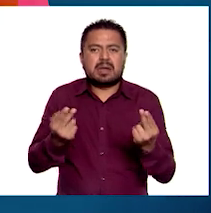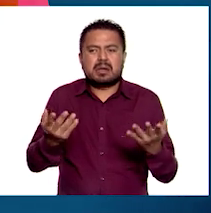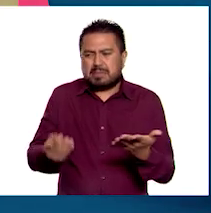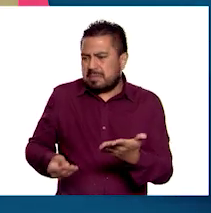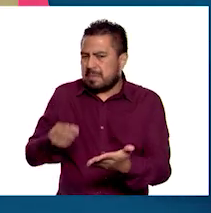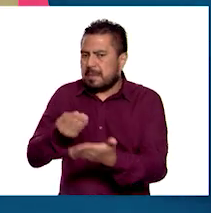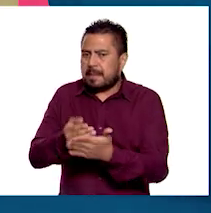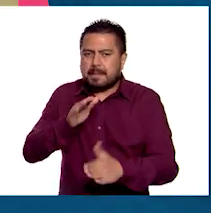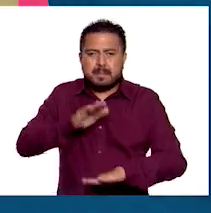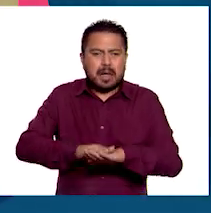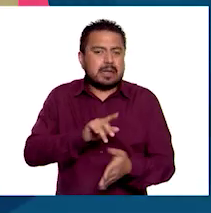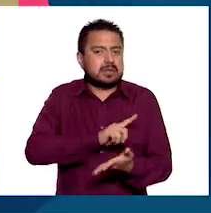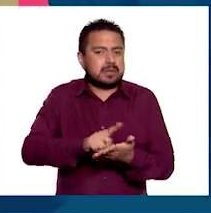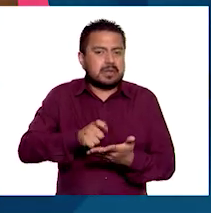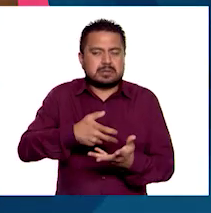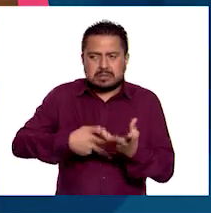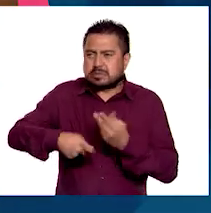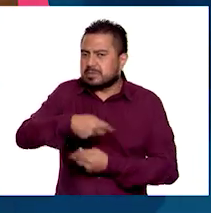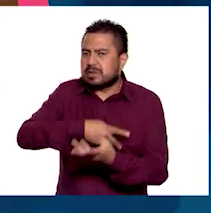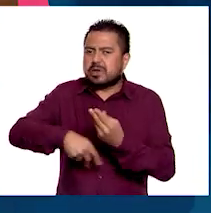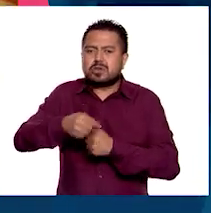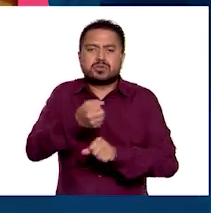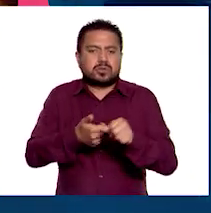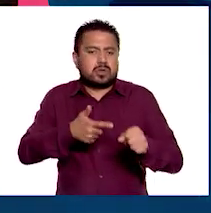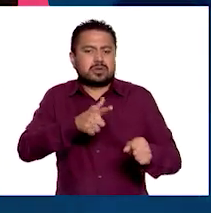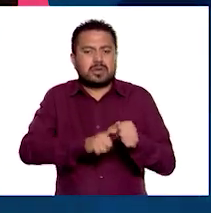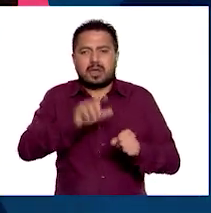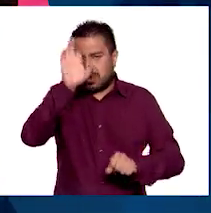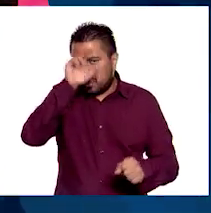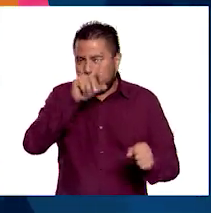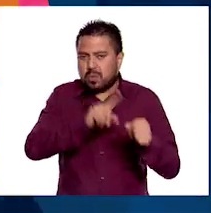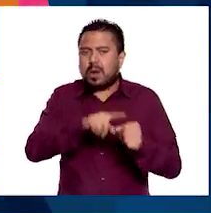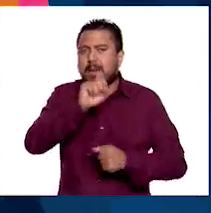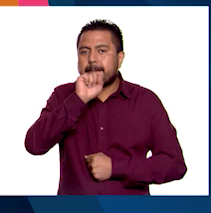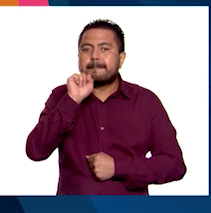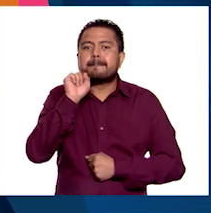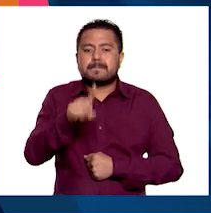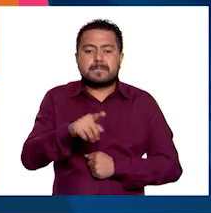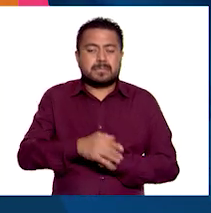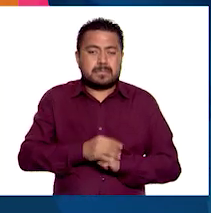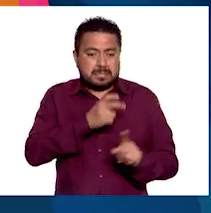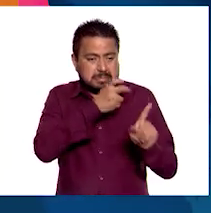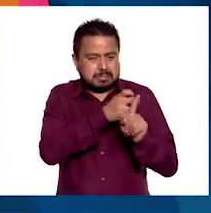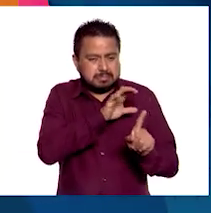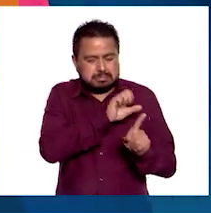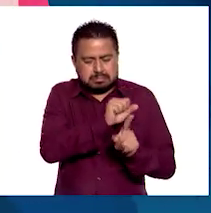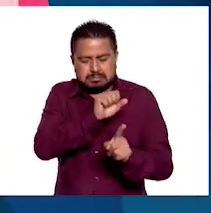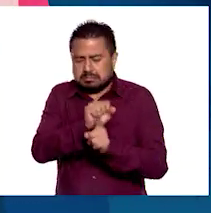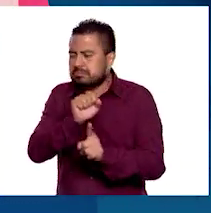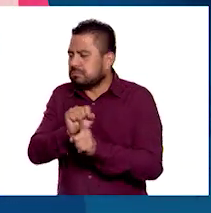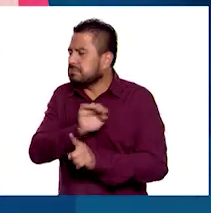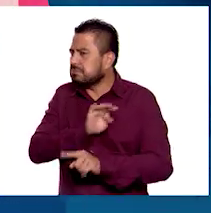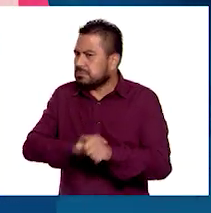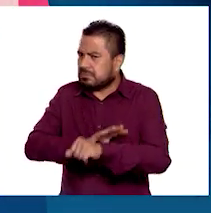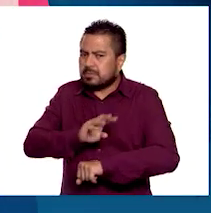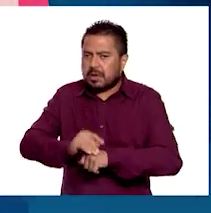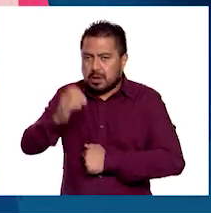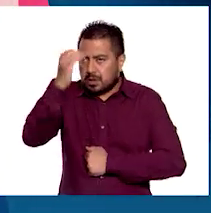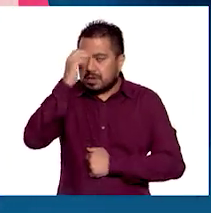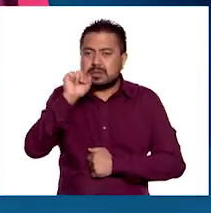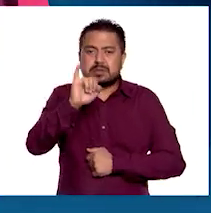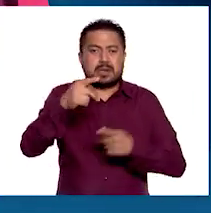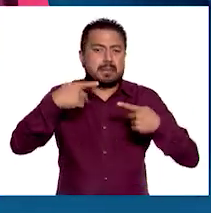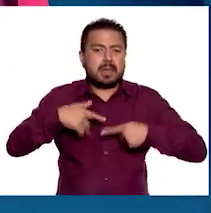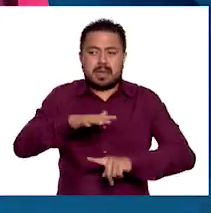plenamente los derechos económicos, sociales y culturales. Estas mediciones permiten conocer si los